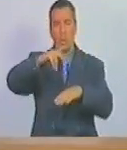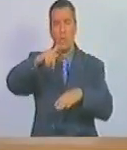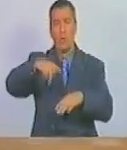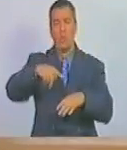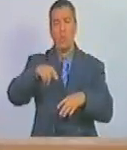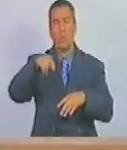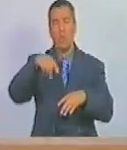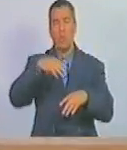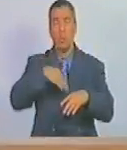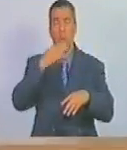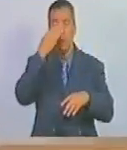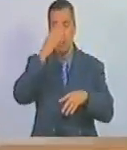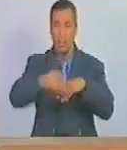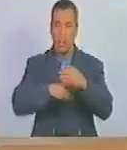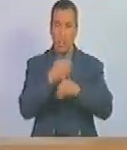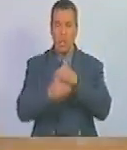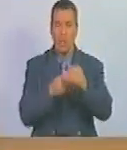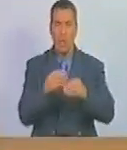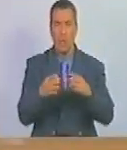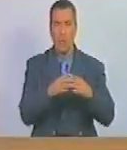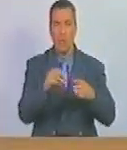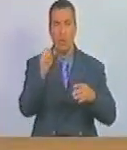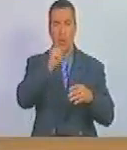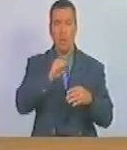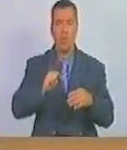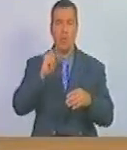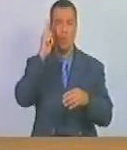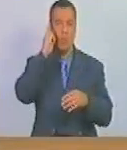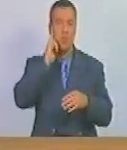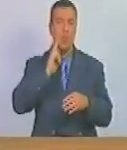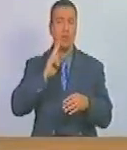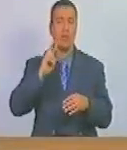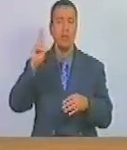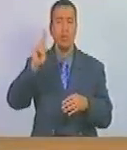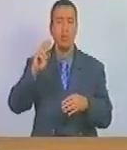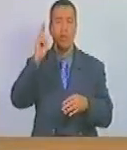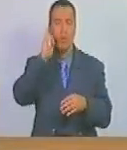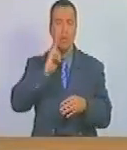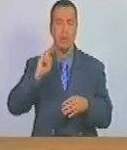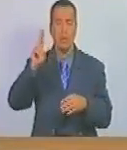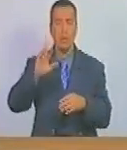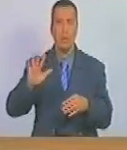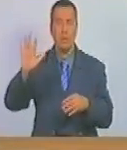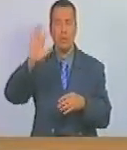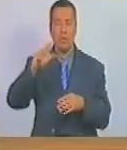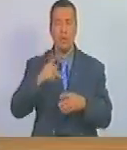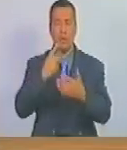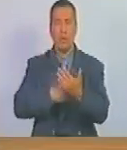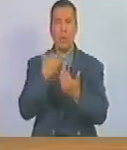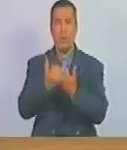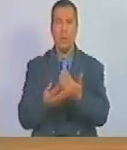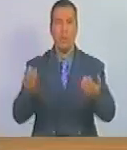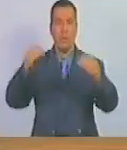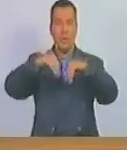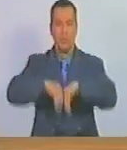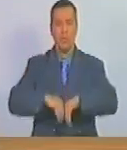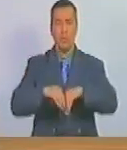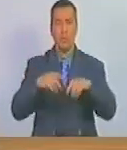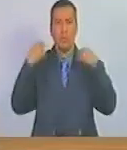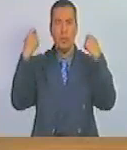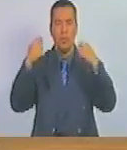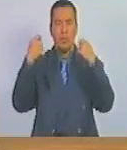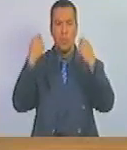realizada a la república bolivariana de Venezuela y punto número cinco proyecto de acuerdo en